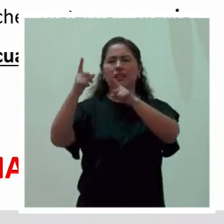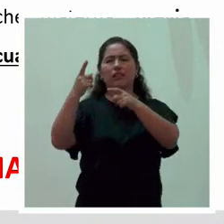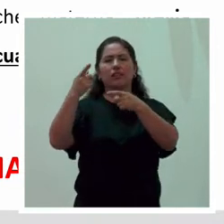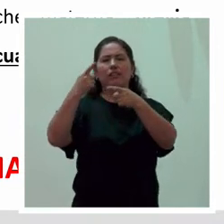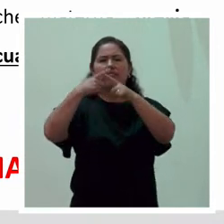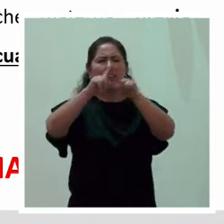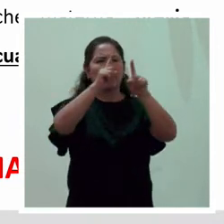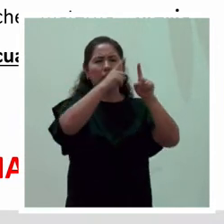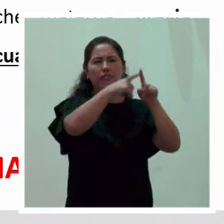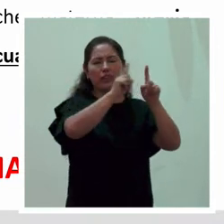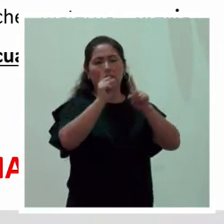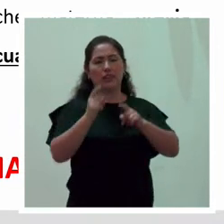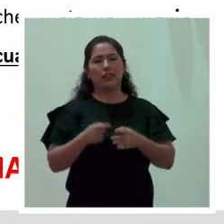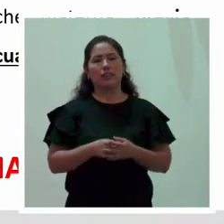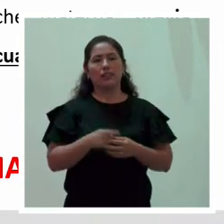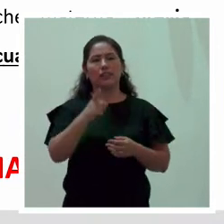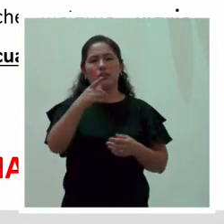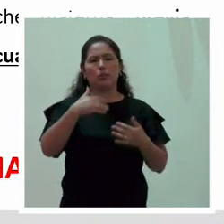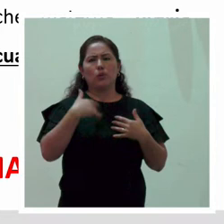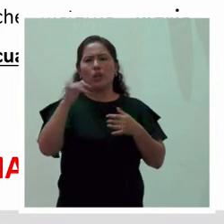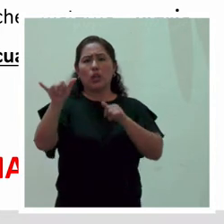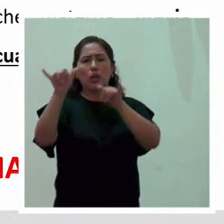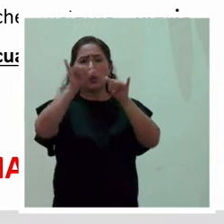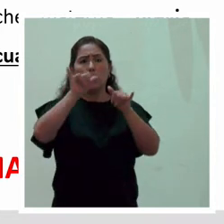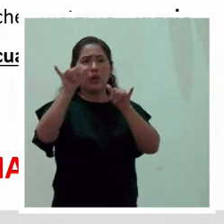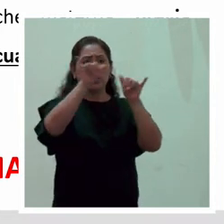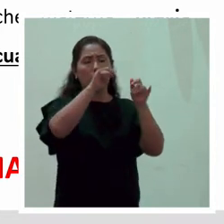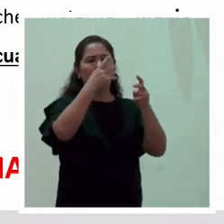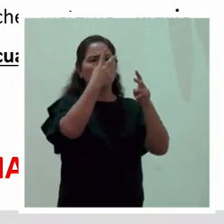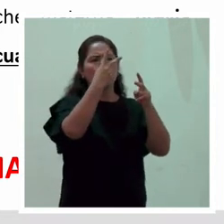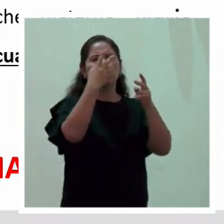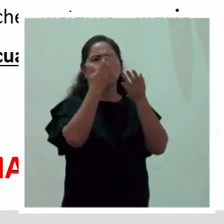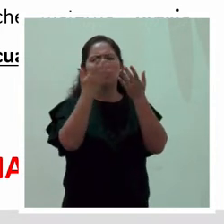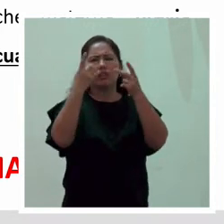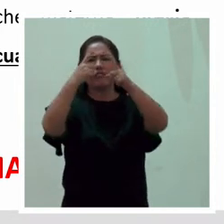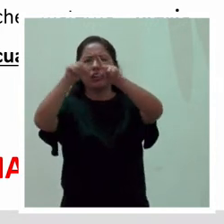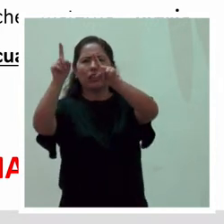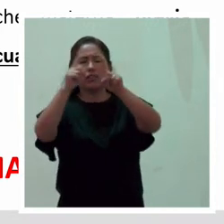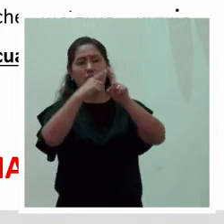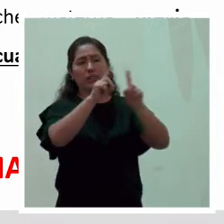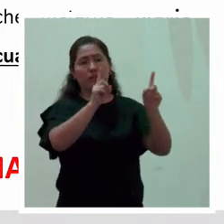cosa. Ninguno puede sustituir al otro. Son dos cosas totalmente diferentes.